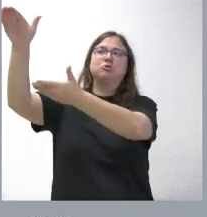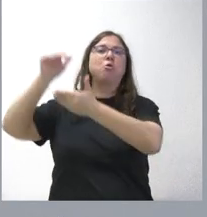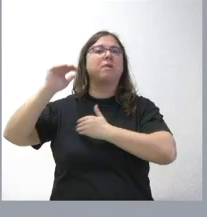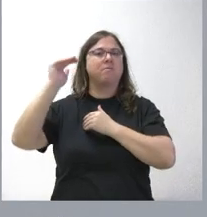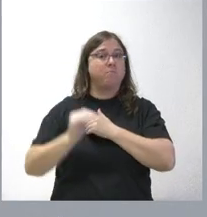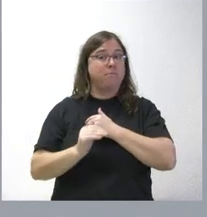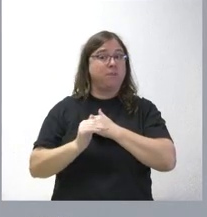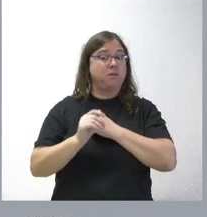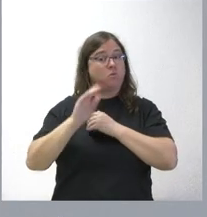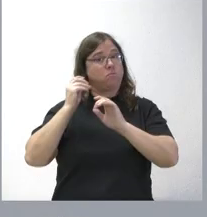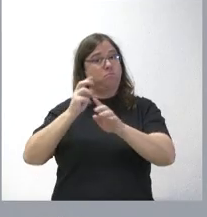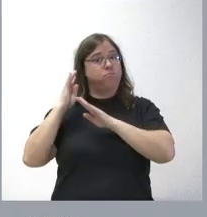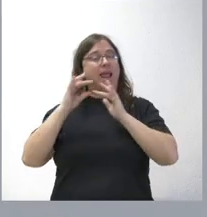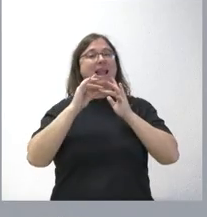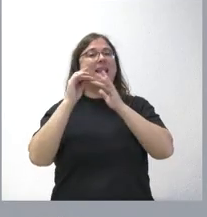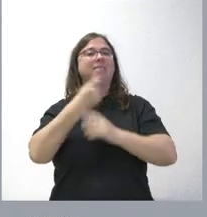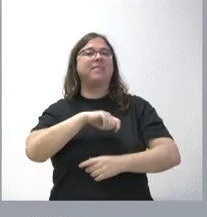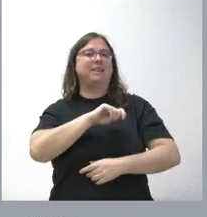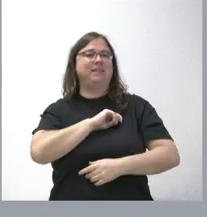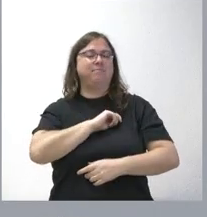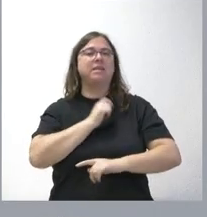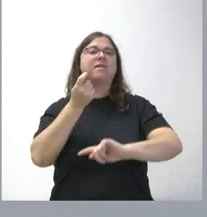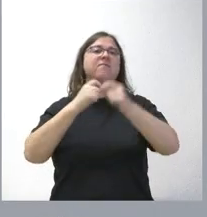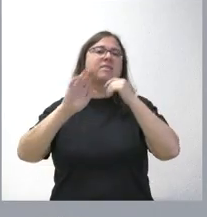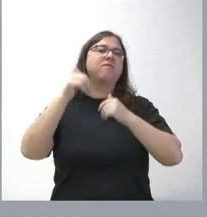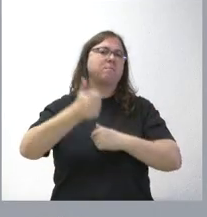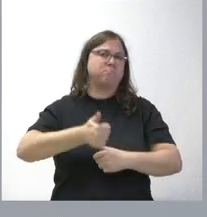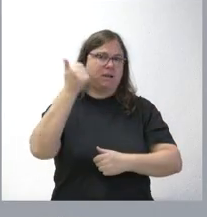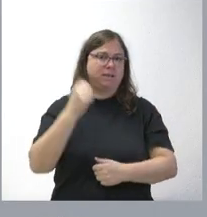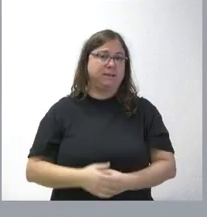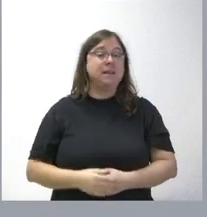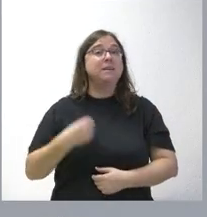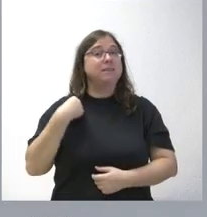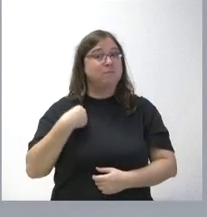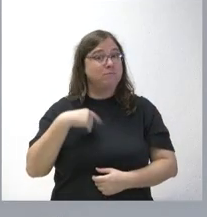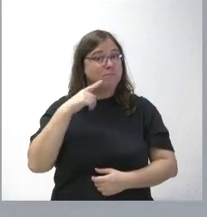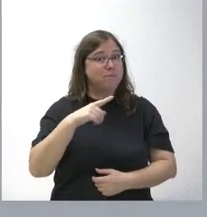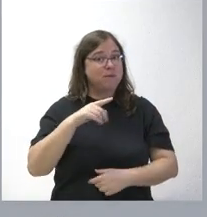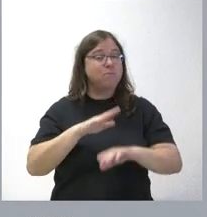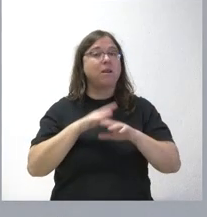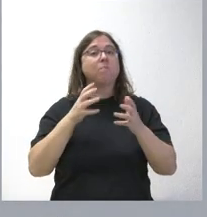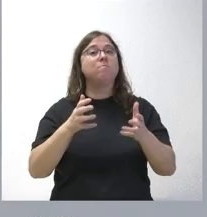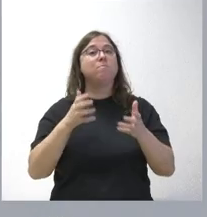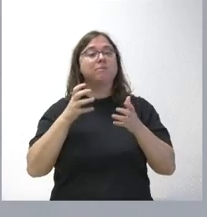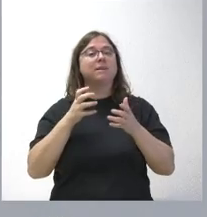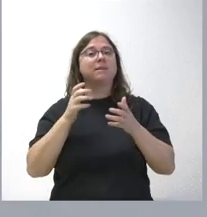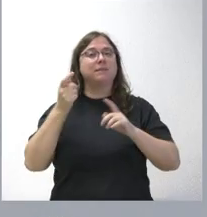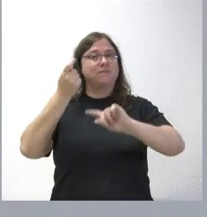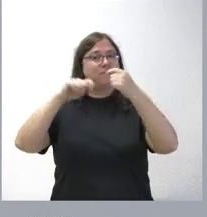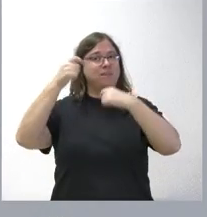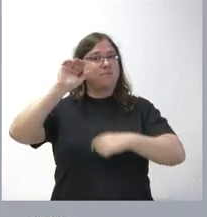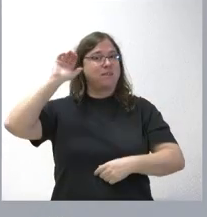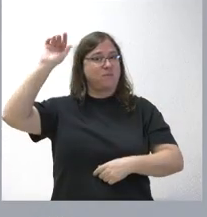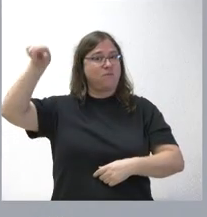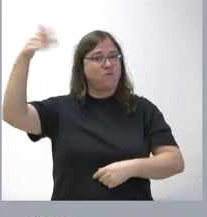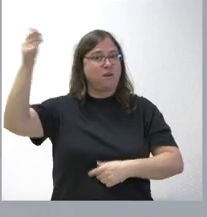está liderando en el conjunto de España el incremento de las exportaciones. En el mismo sentido de favorecer las exportaciones de Castilla y